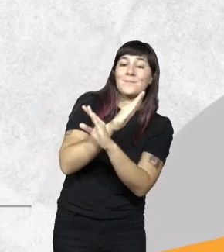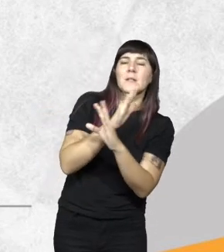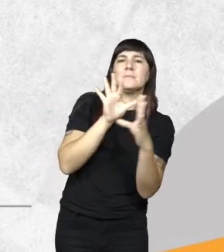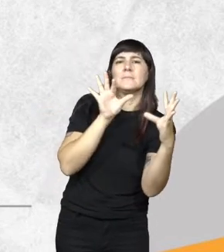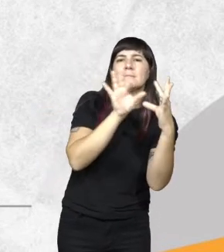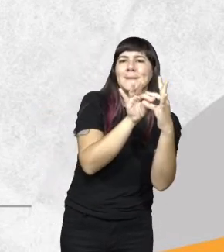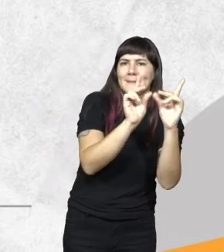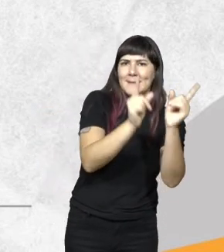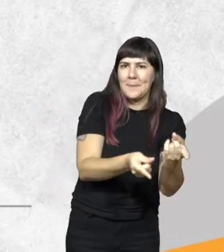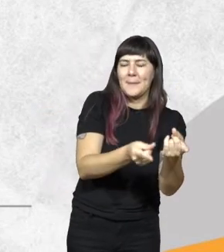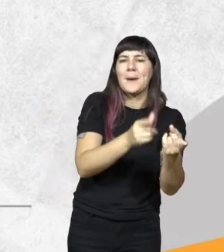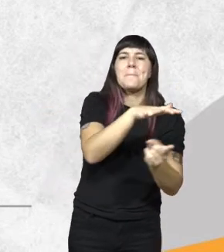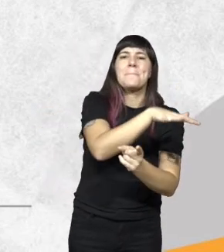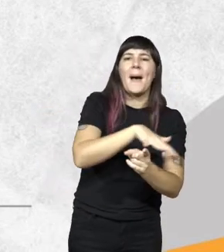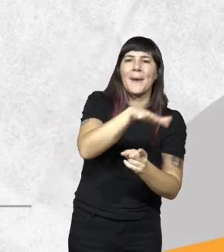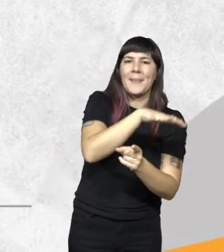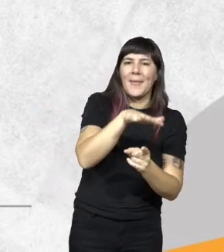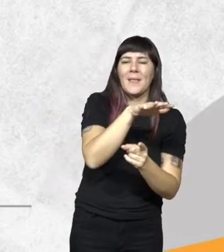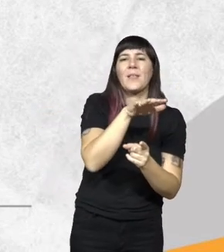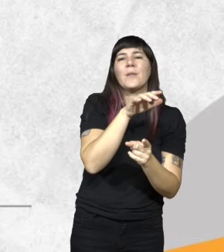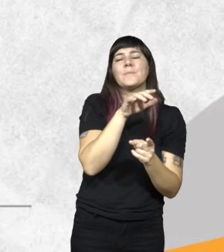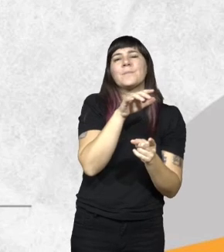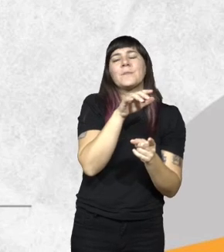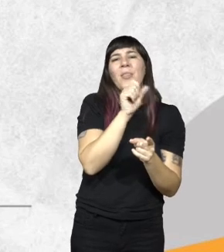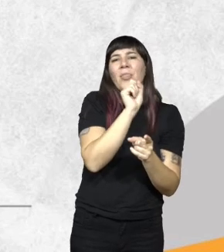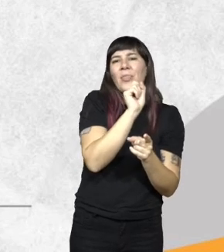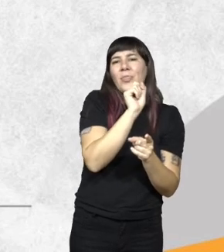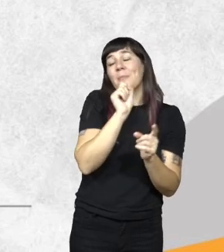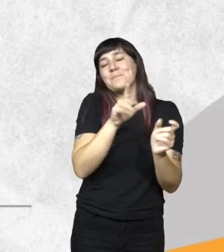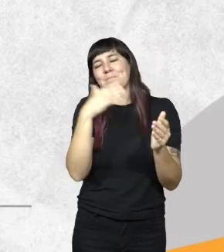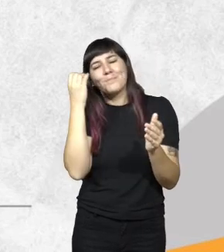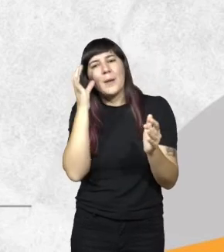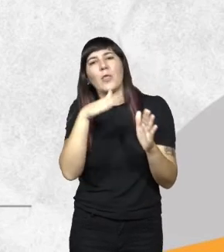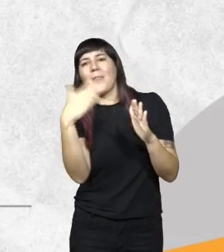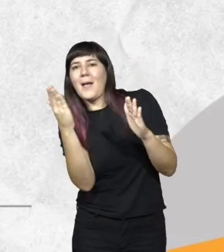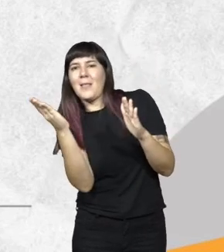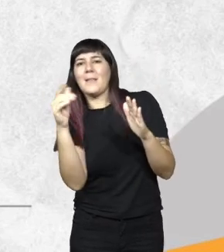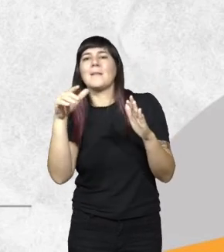conecta también con el parque estadual do turbo de Río Grande do Sul Brasil